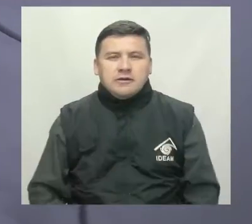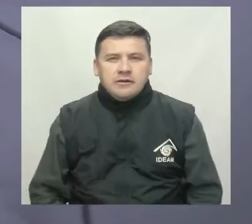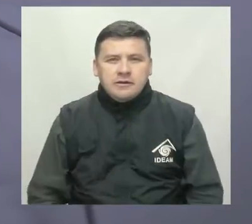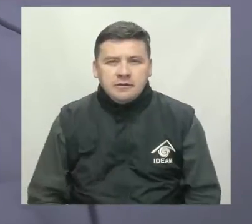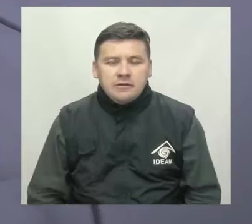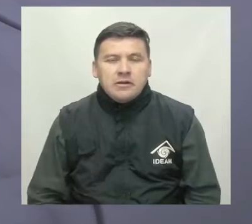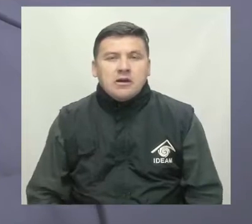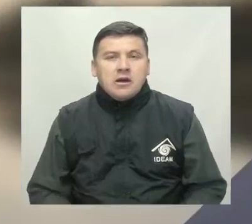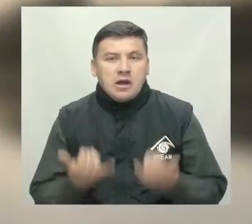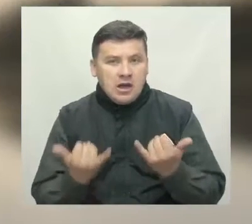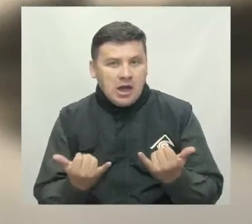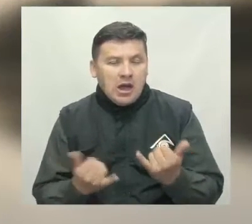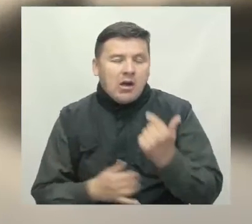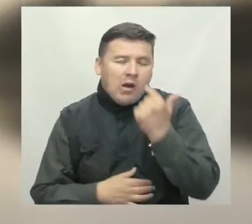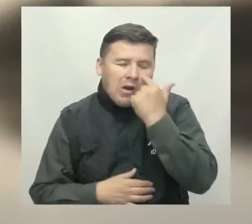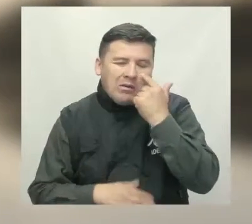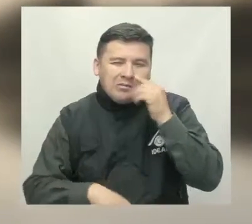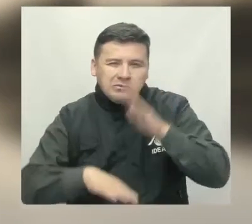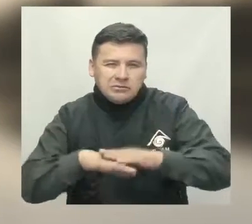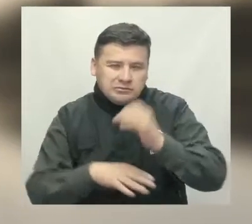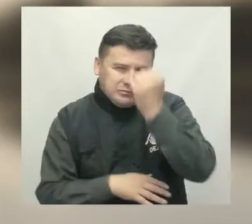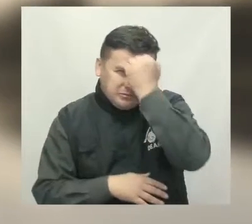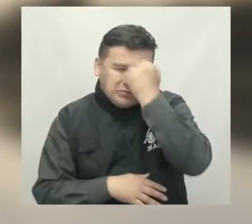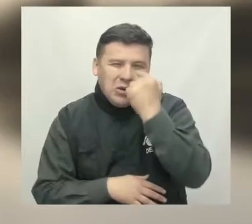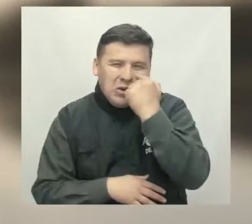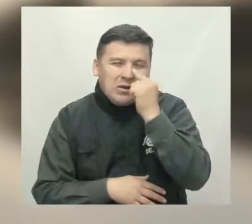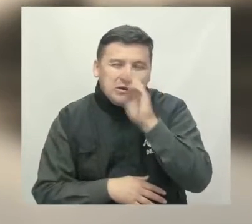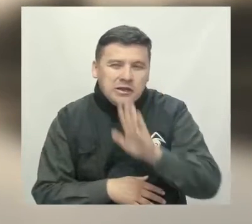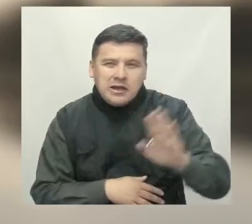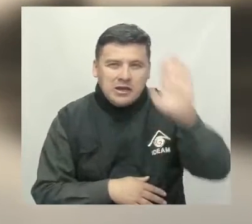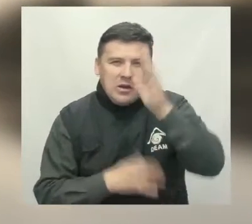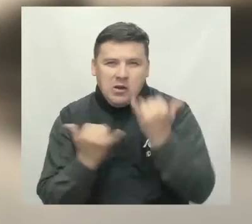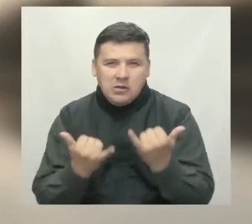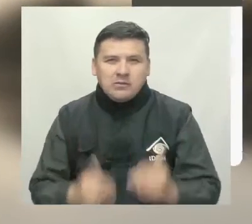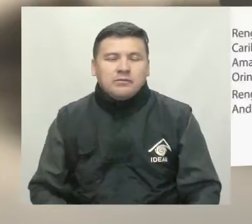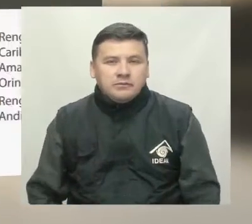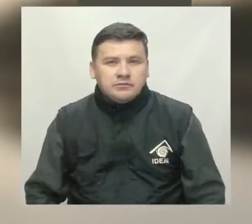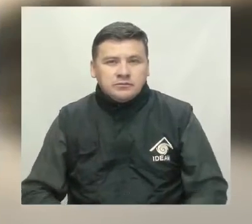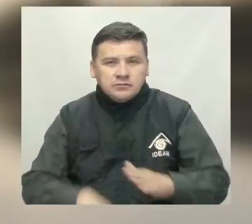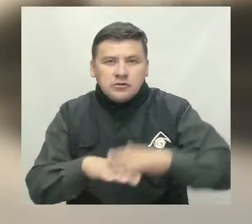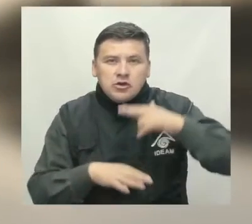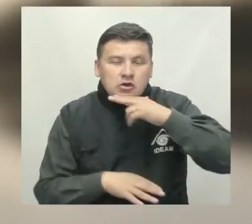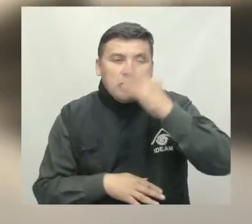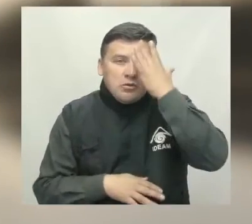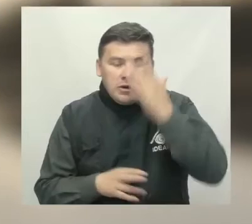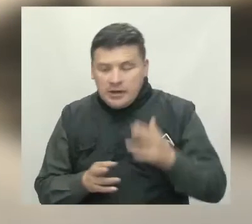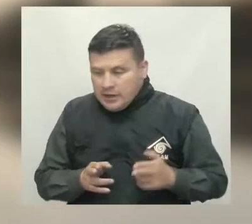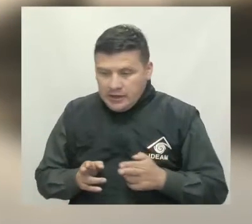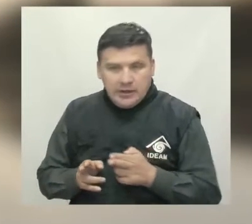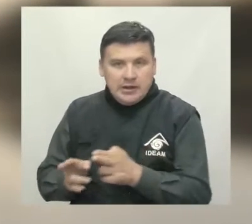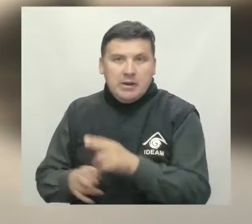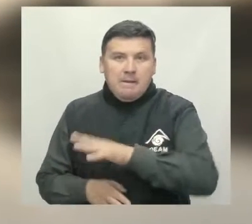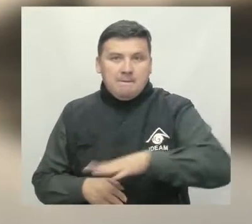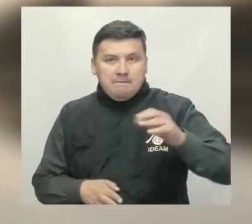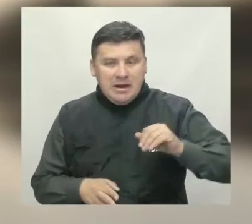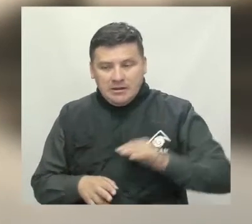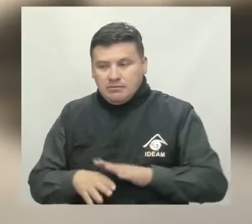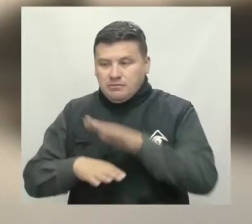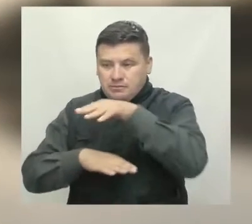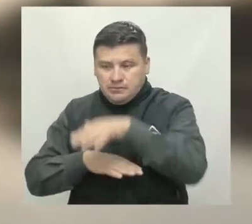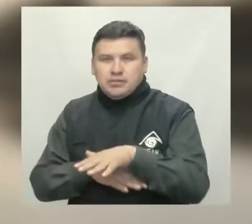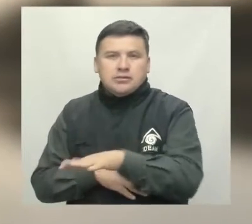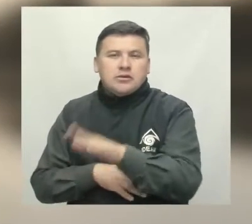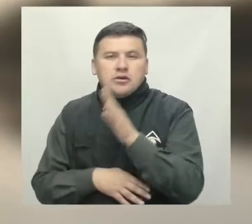Ahora, mucha atención a las principales alertas para hoy a nivel nacional. Alerta roja por niveles altos en el río Magdalena